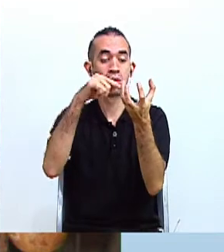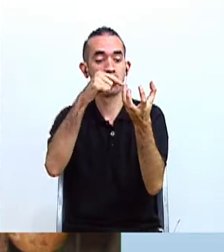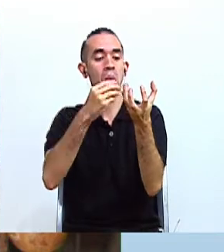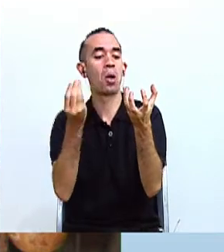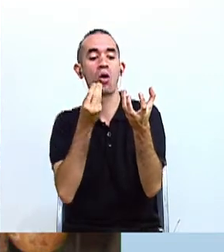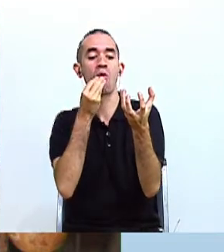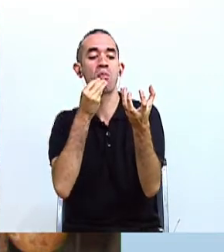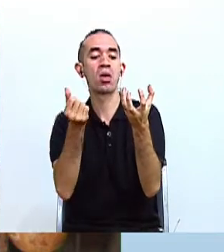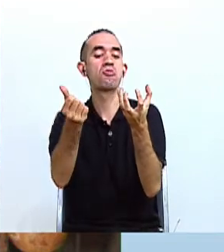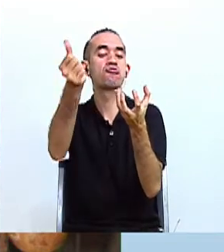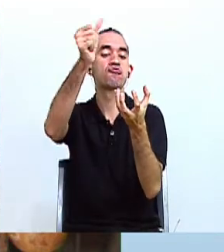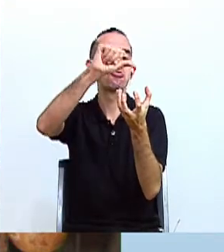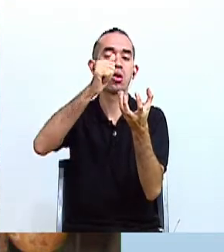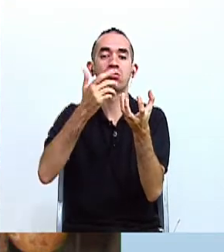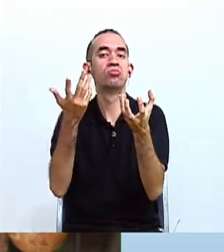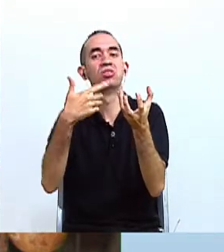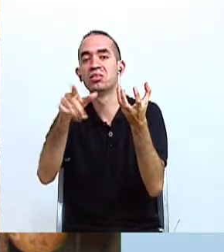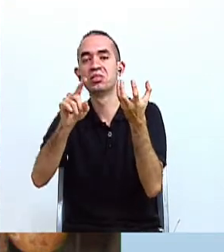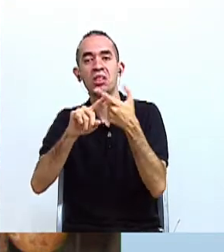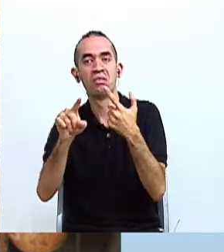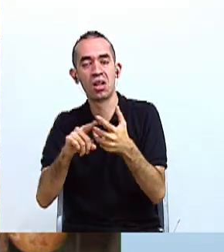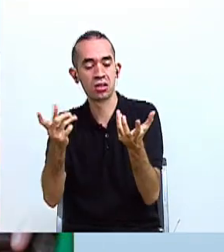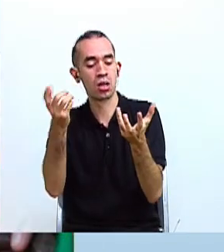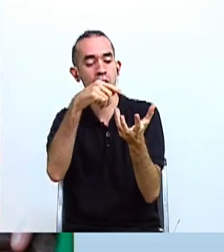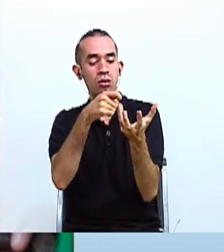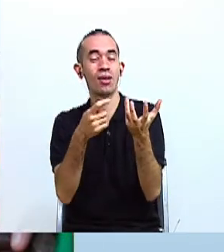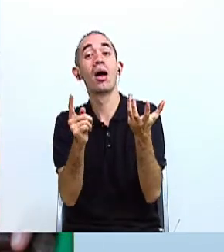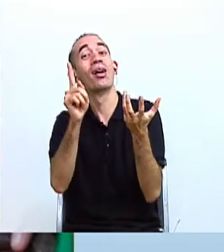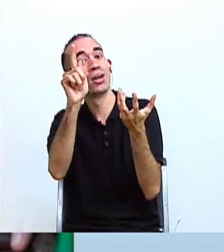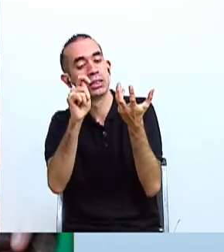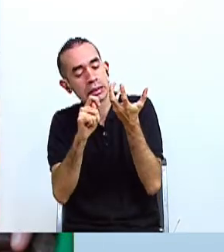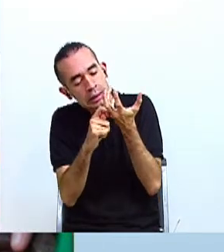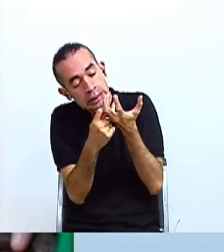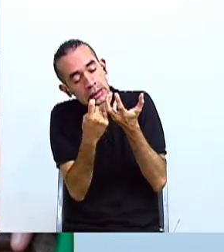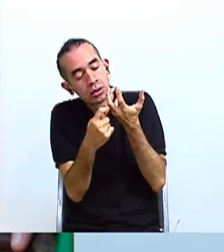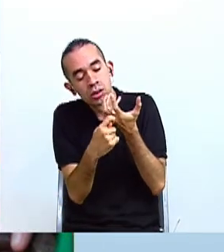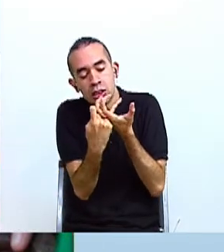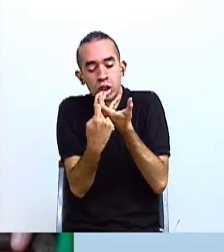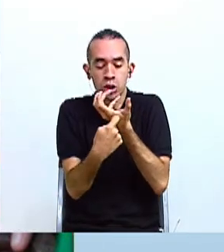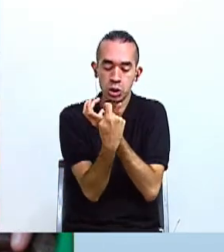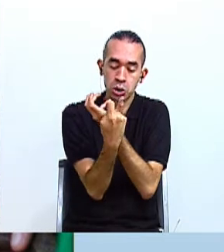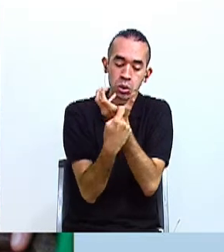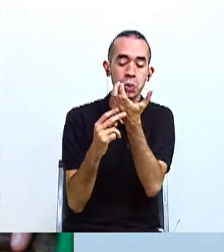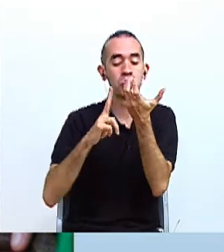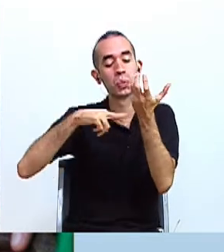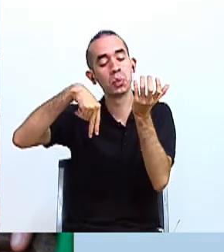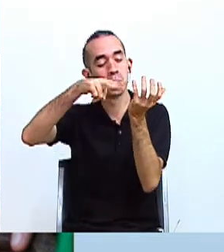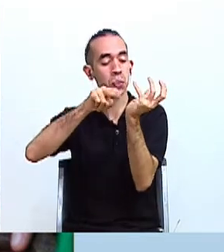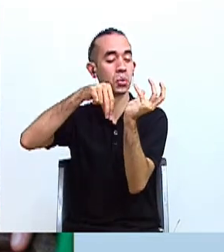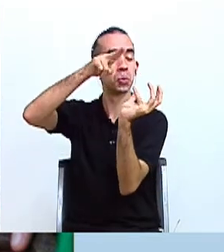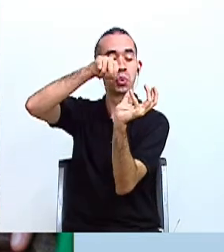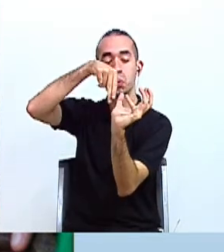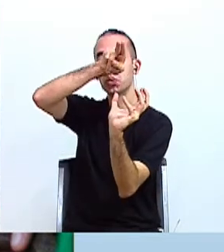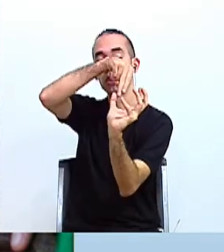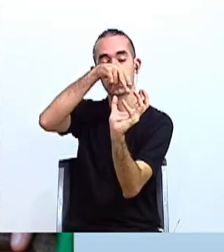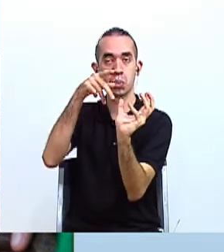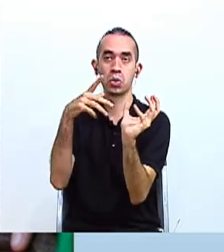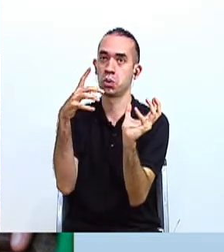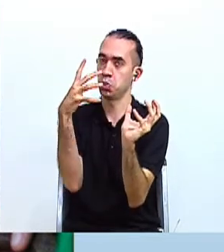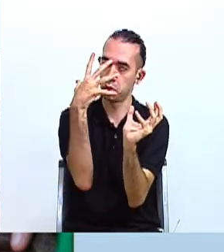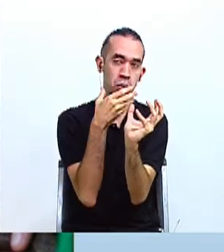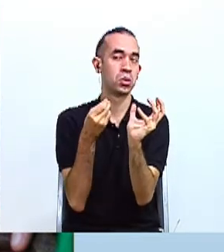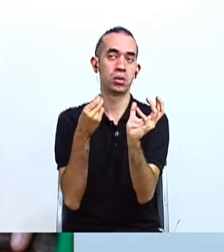para conservar bebidas. Además, era finamente detallado y finamente pintado. Otro apartado